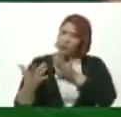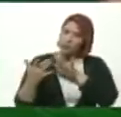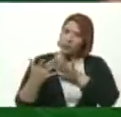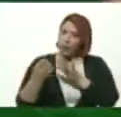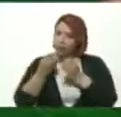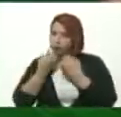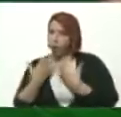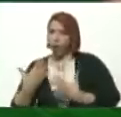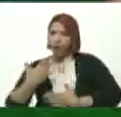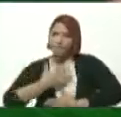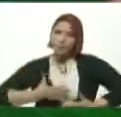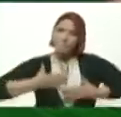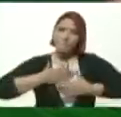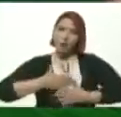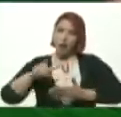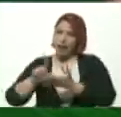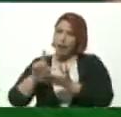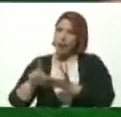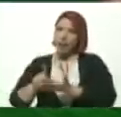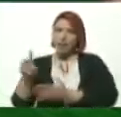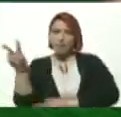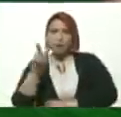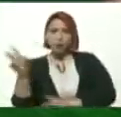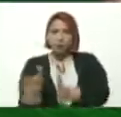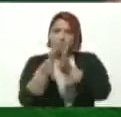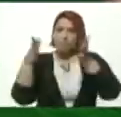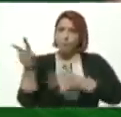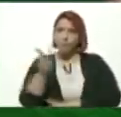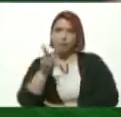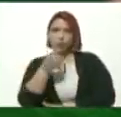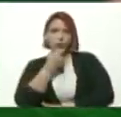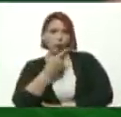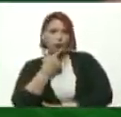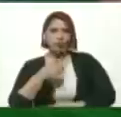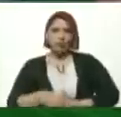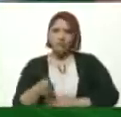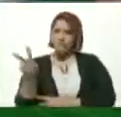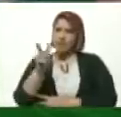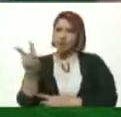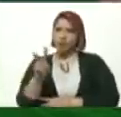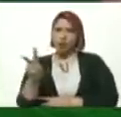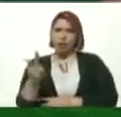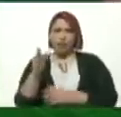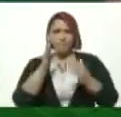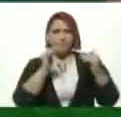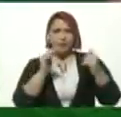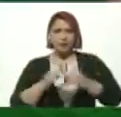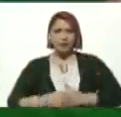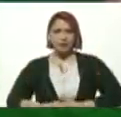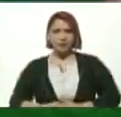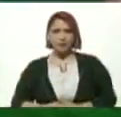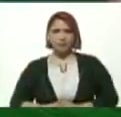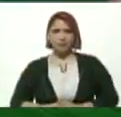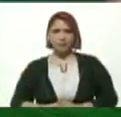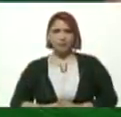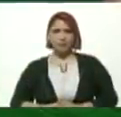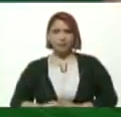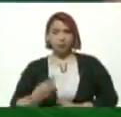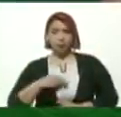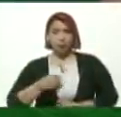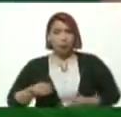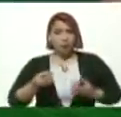lo bueno Con la calidad Con la Venezuela Grande La Venezuela bonita La Venezuela de la esperanza Así se los